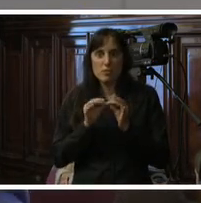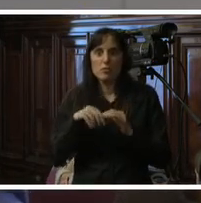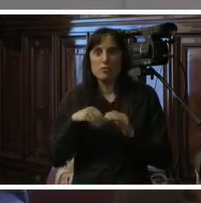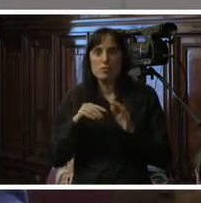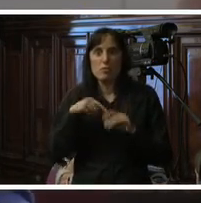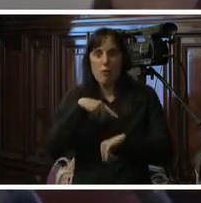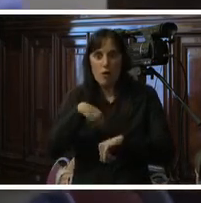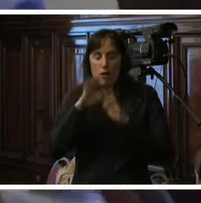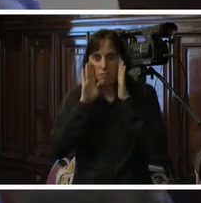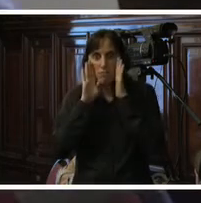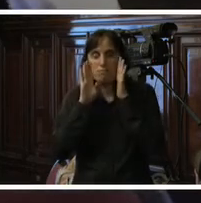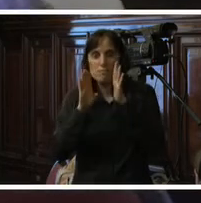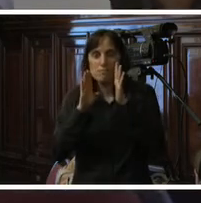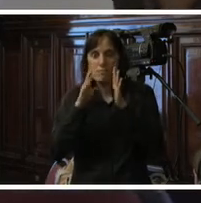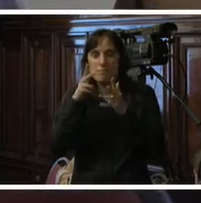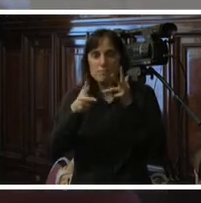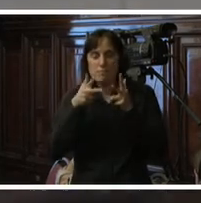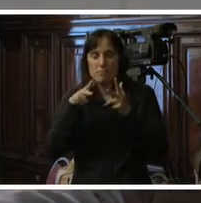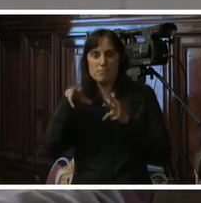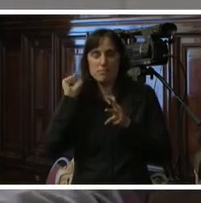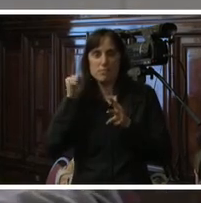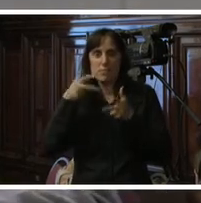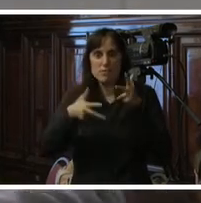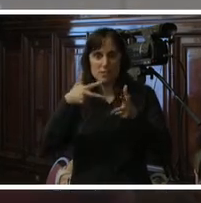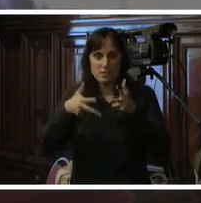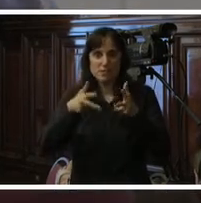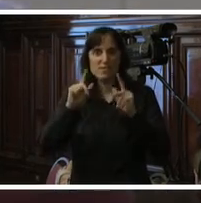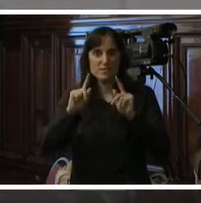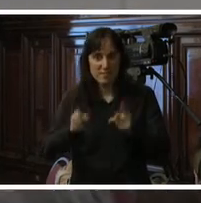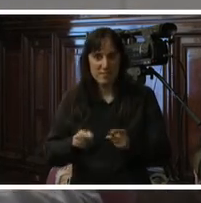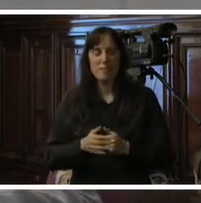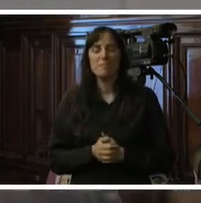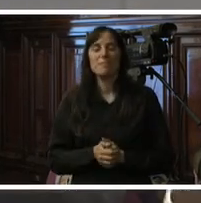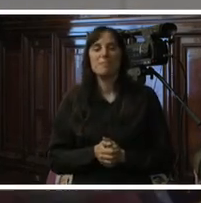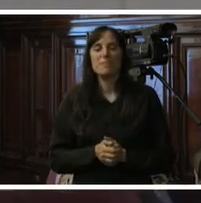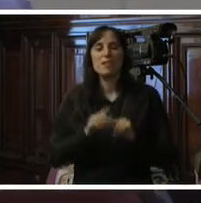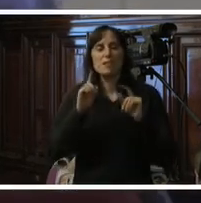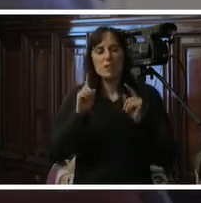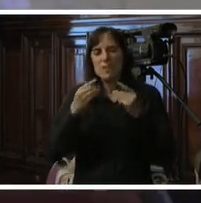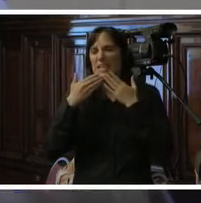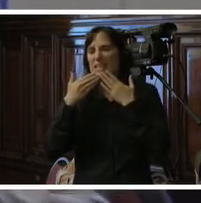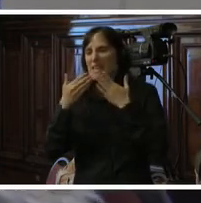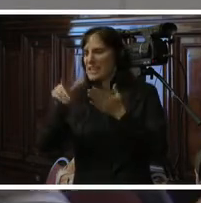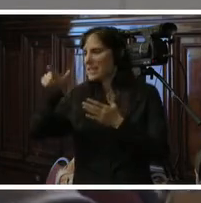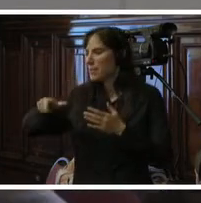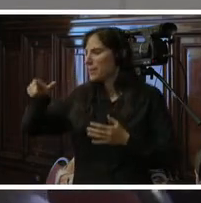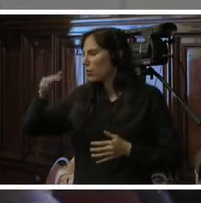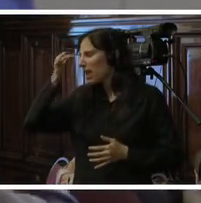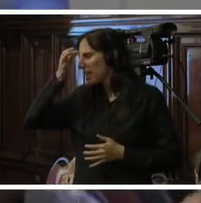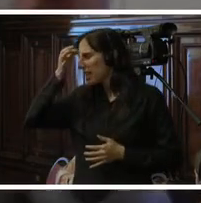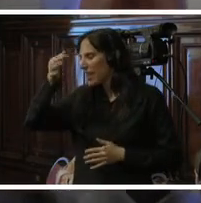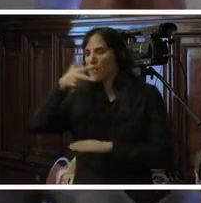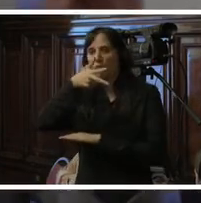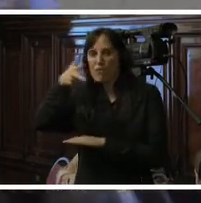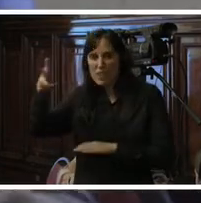horas muchas muchas muchas muchas gracias y gracias a todos los expertos y técnicos de video